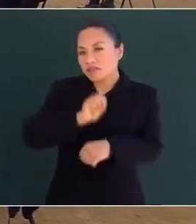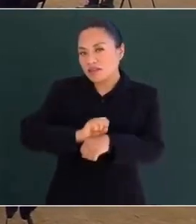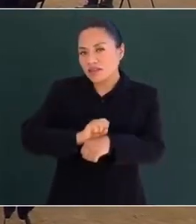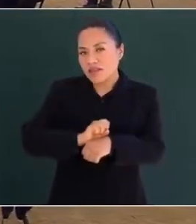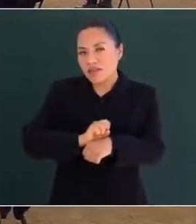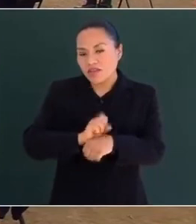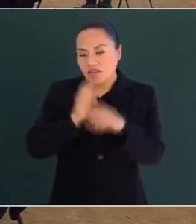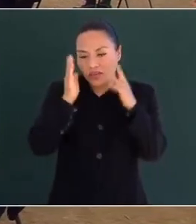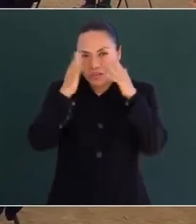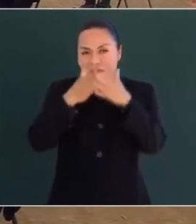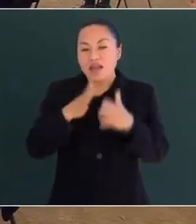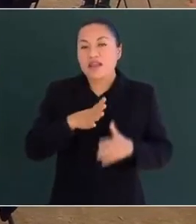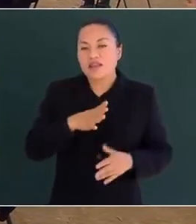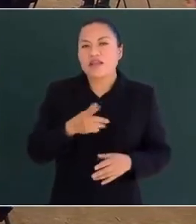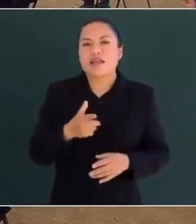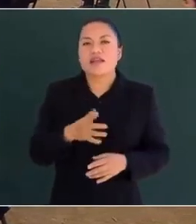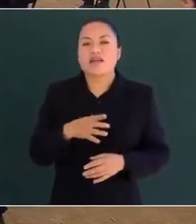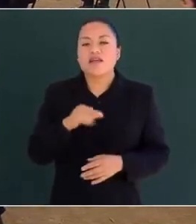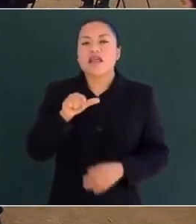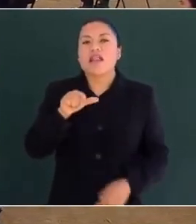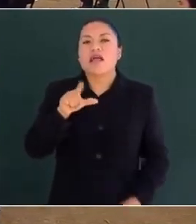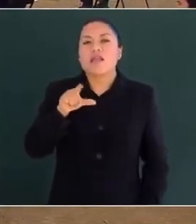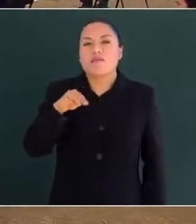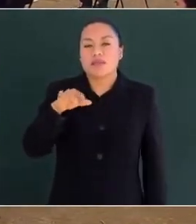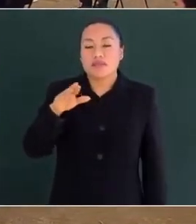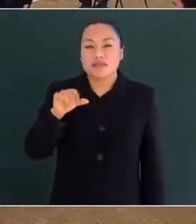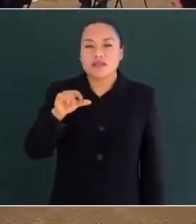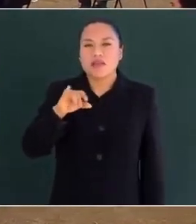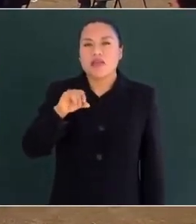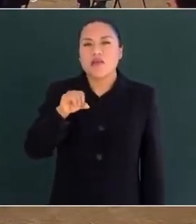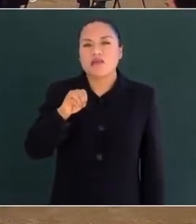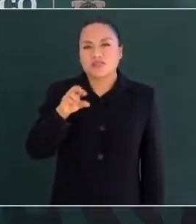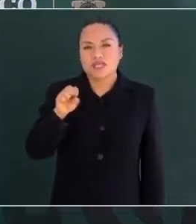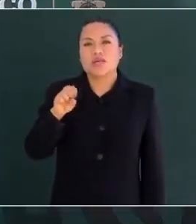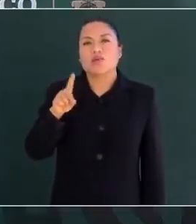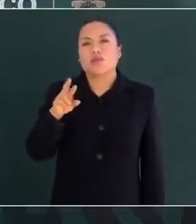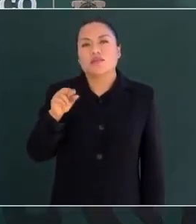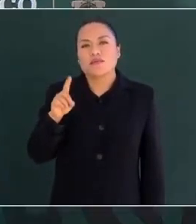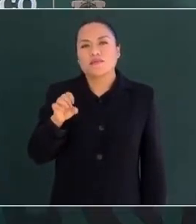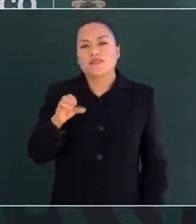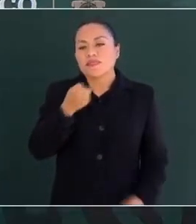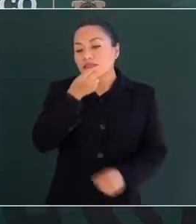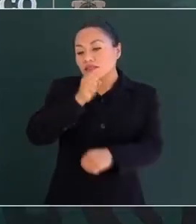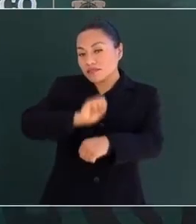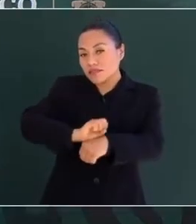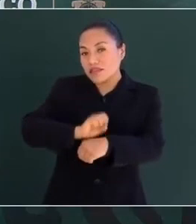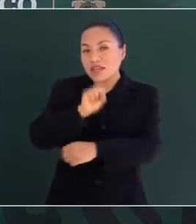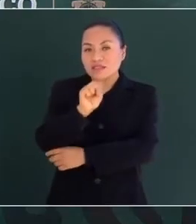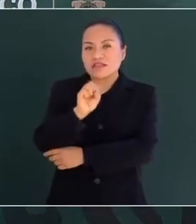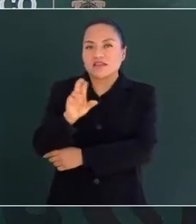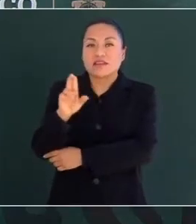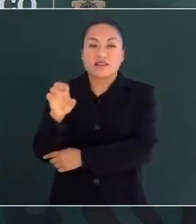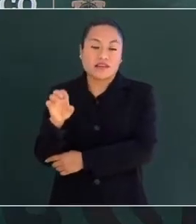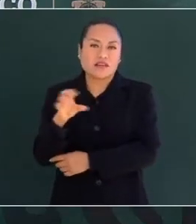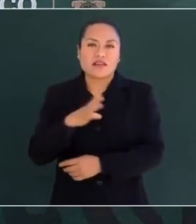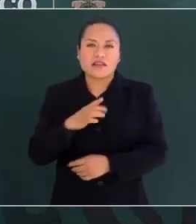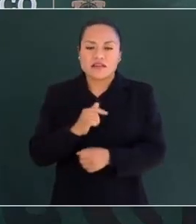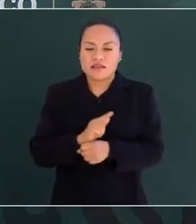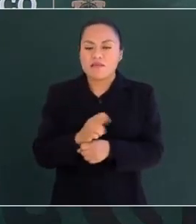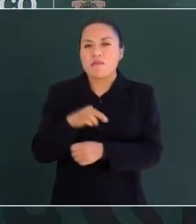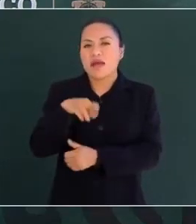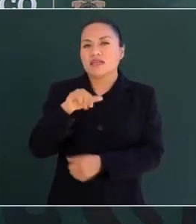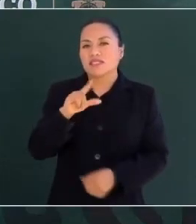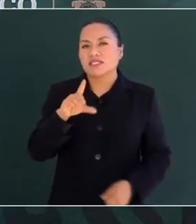Marina, almirante José Rafael Ojeda Durán, secretario de Relaciones Exteriores, licenciado